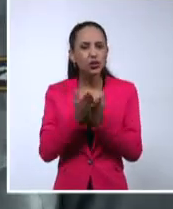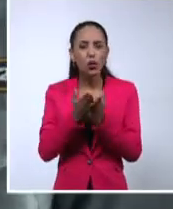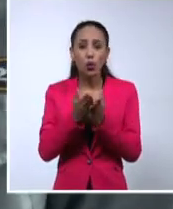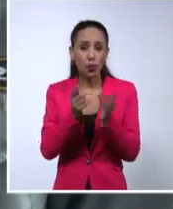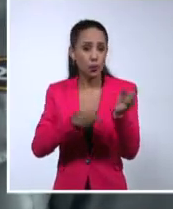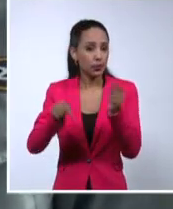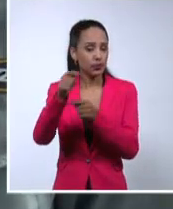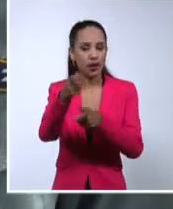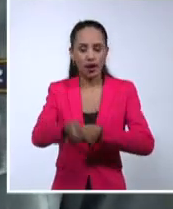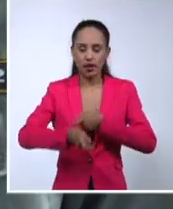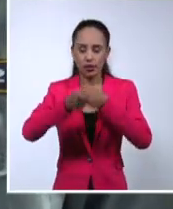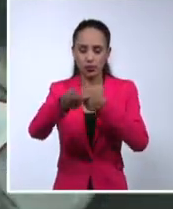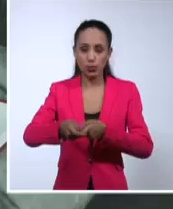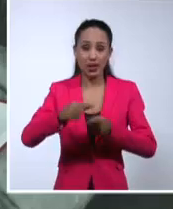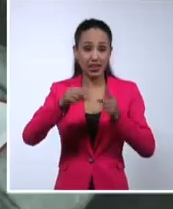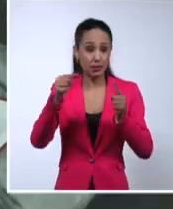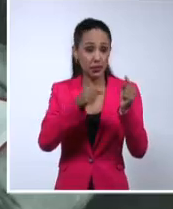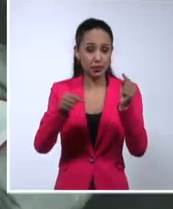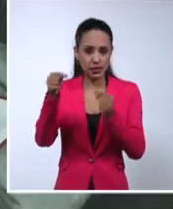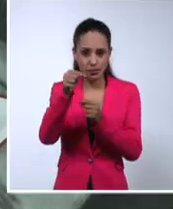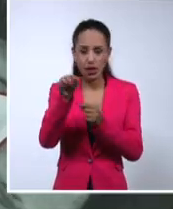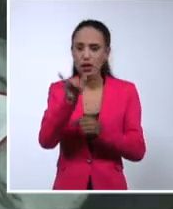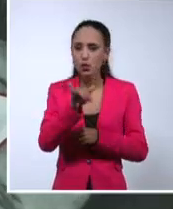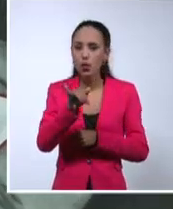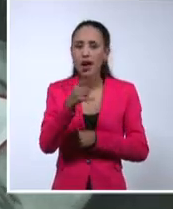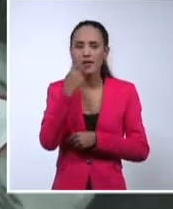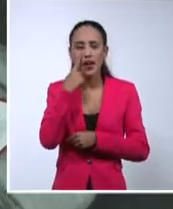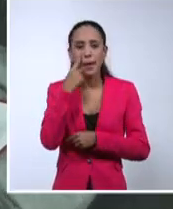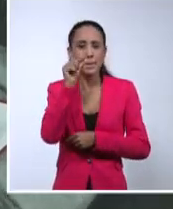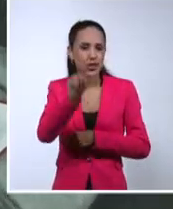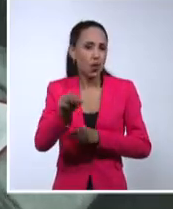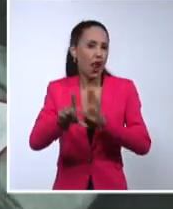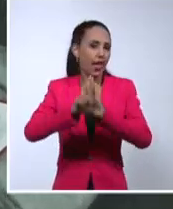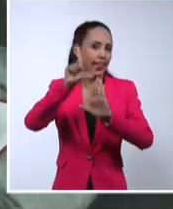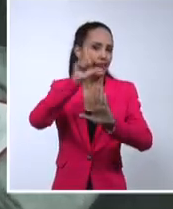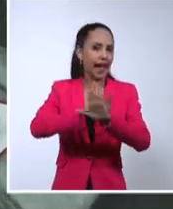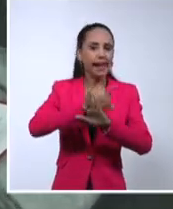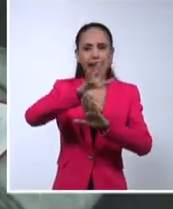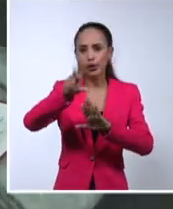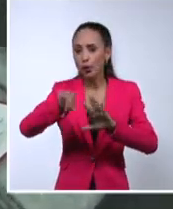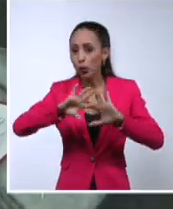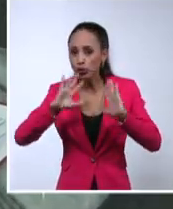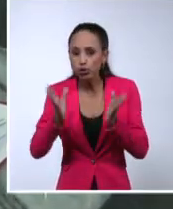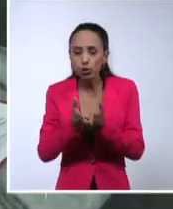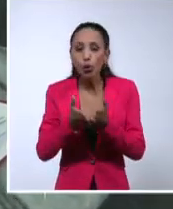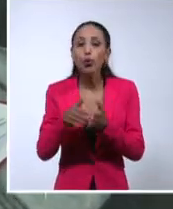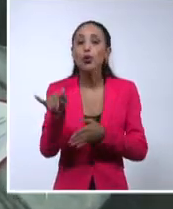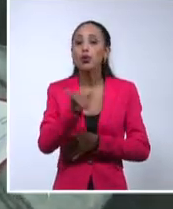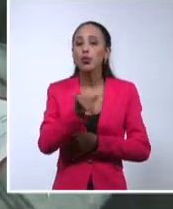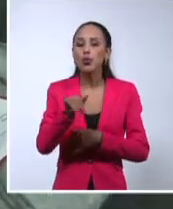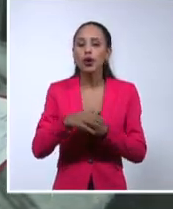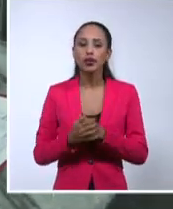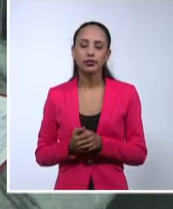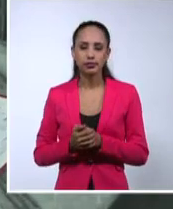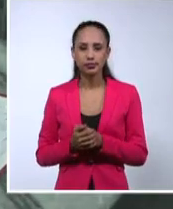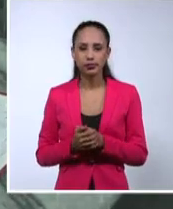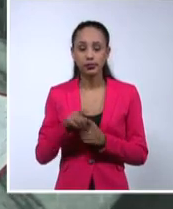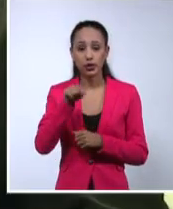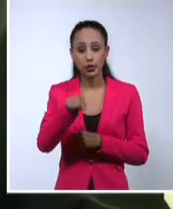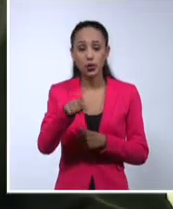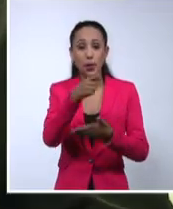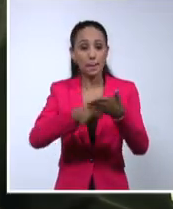tema de especial análisis fue el enfrentamiento al delito y las ilegalidades, donde destacan las vinculadas al Instituto de Planificación